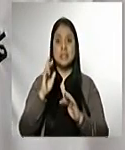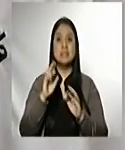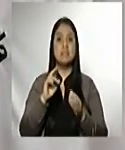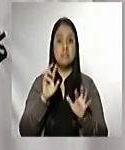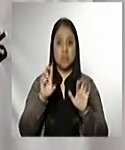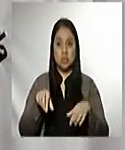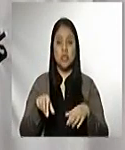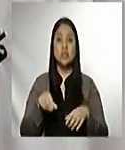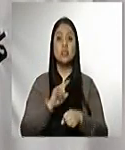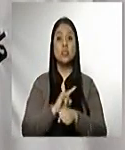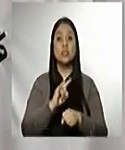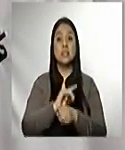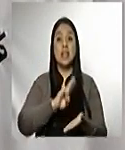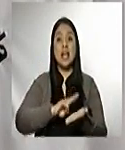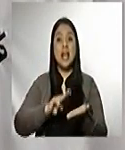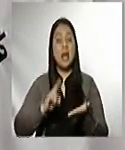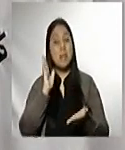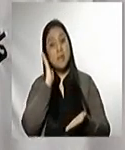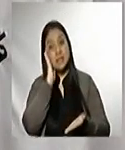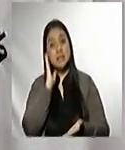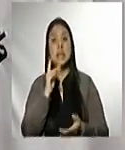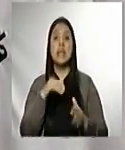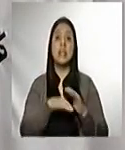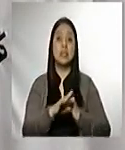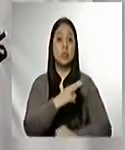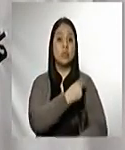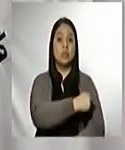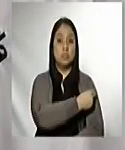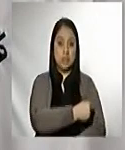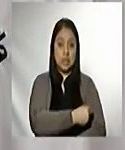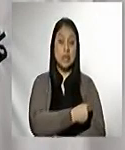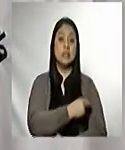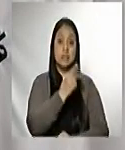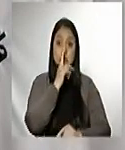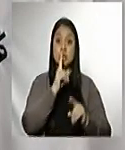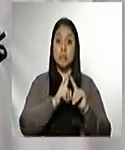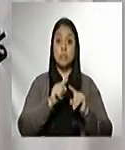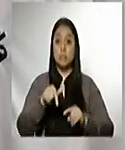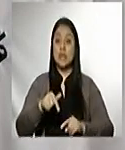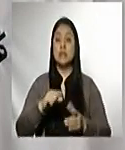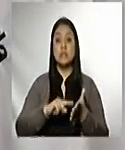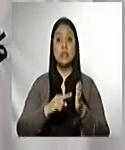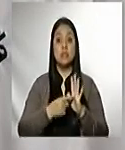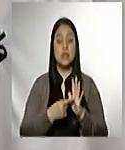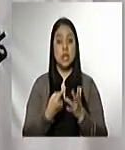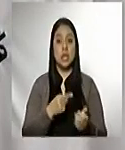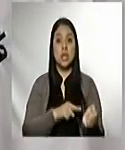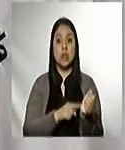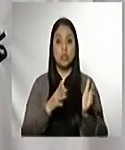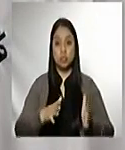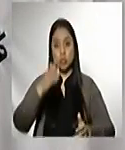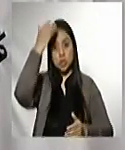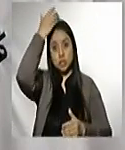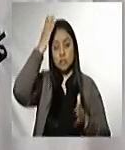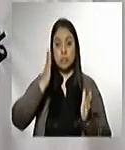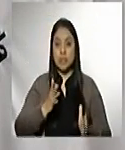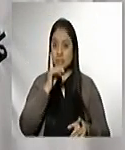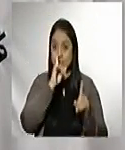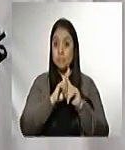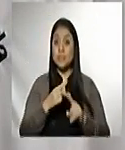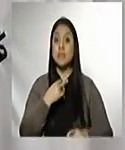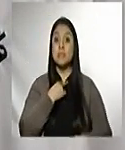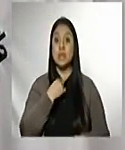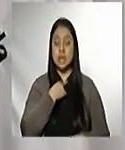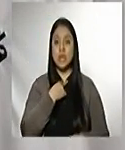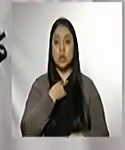críticas de los hospitales que compromete también a nuestro personal médico de primera línea a quienes